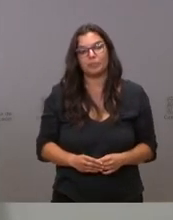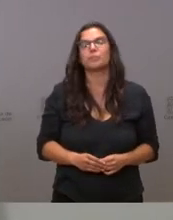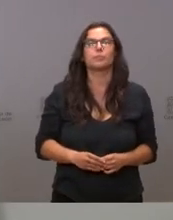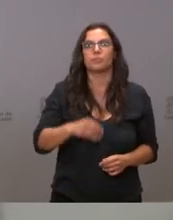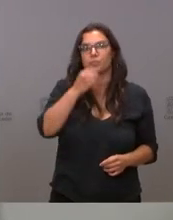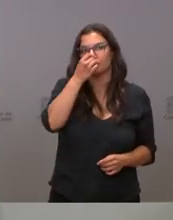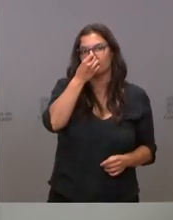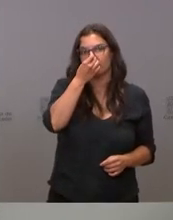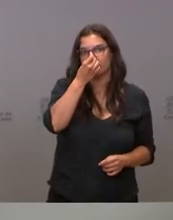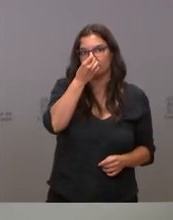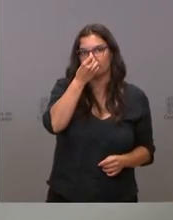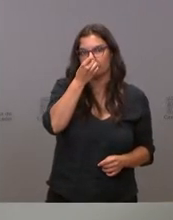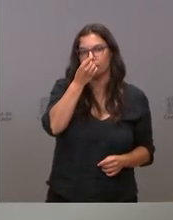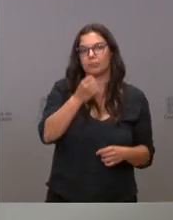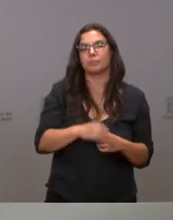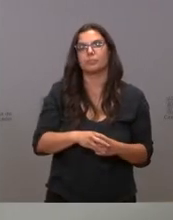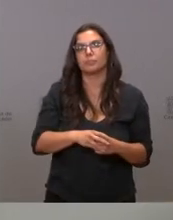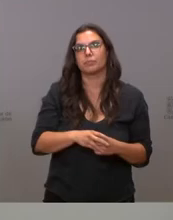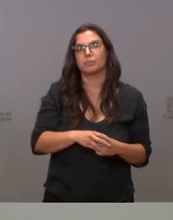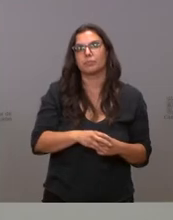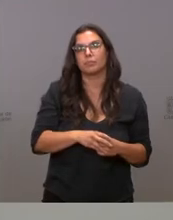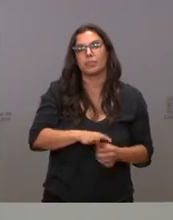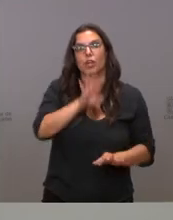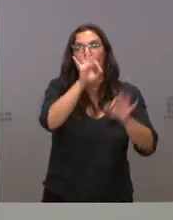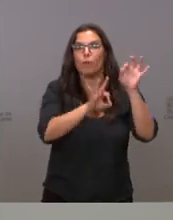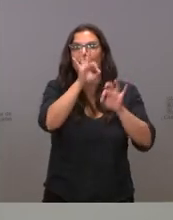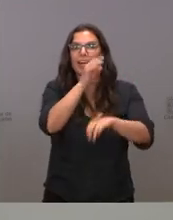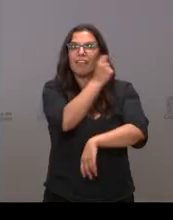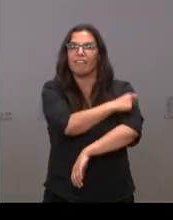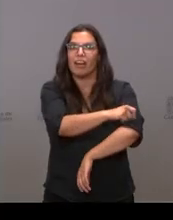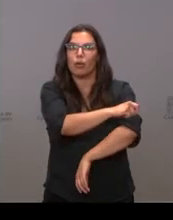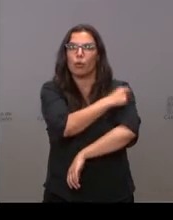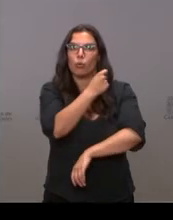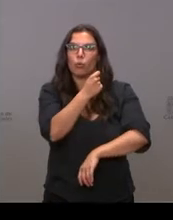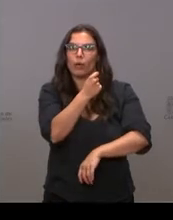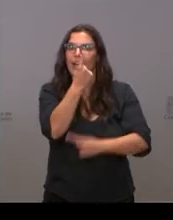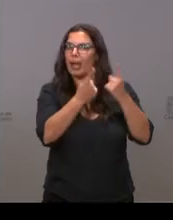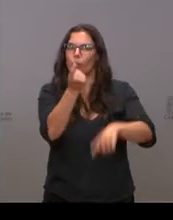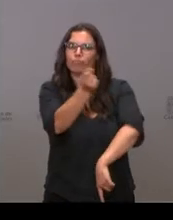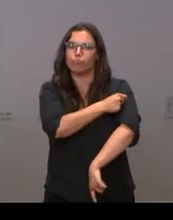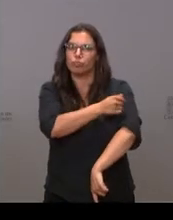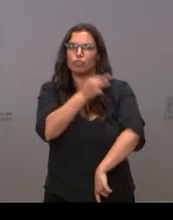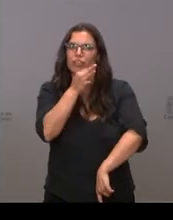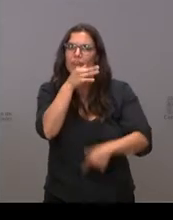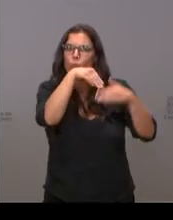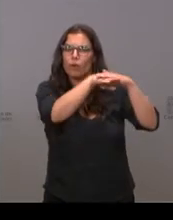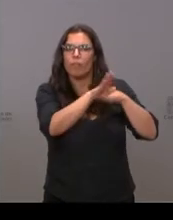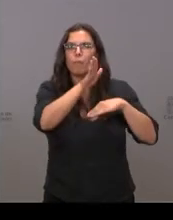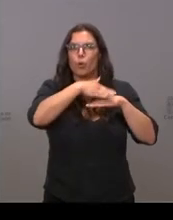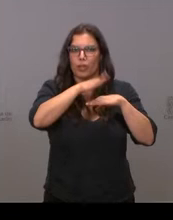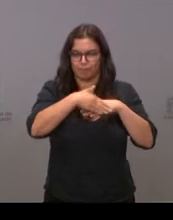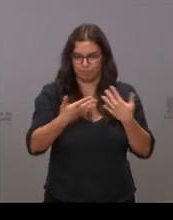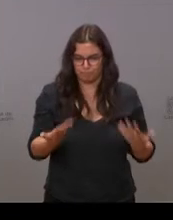por qué hay un porcentaje de vacunas en todos los informes que no se ponen. Miren,